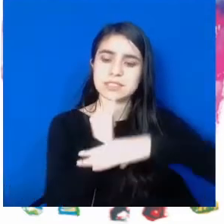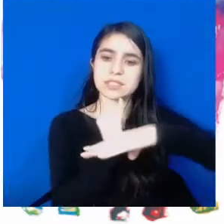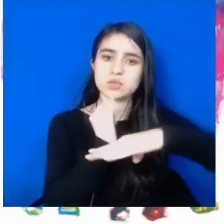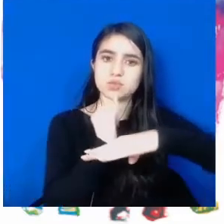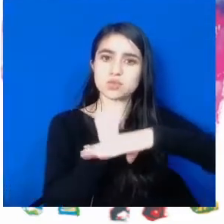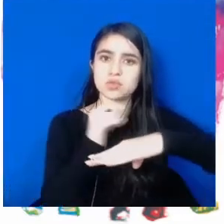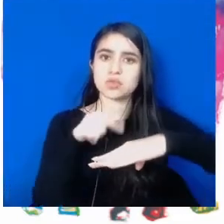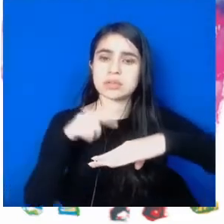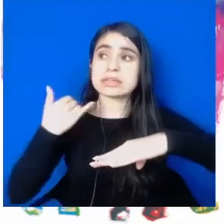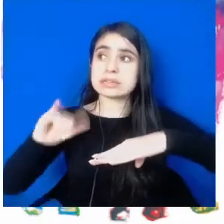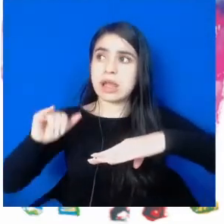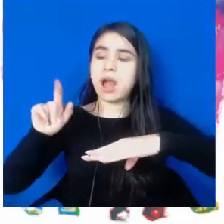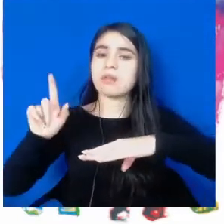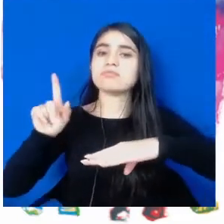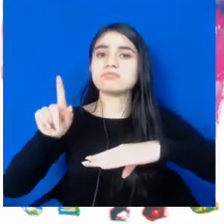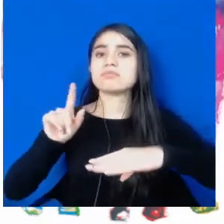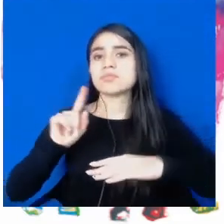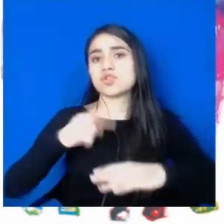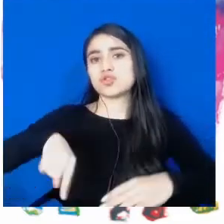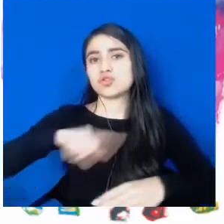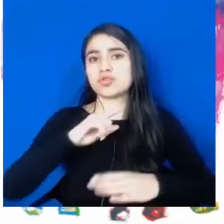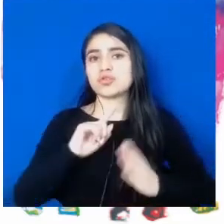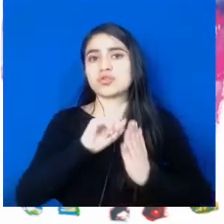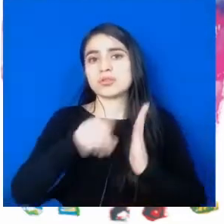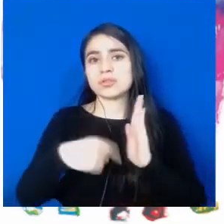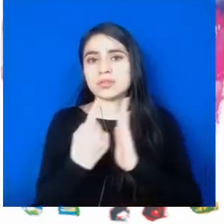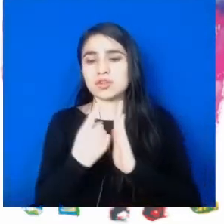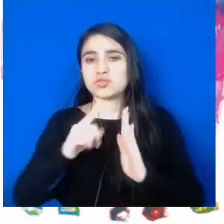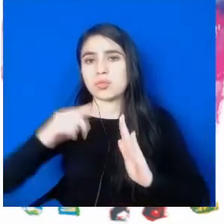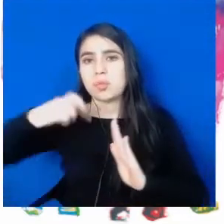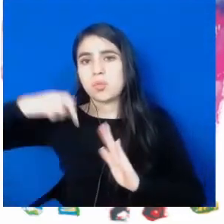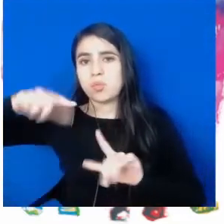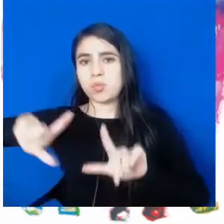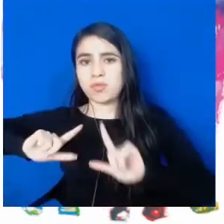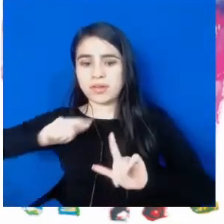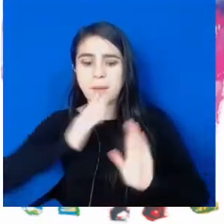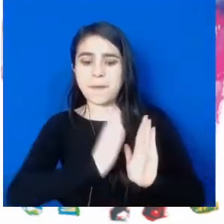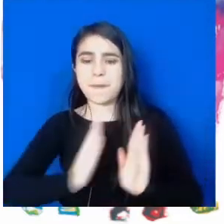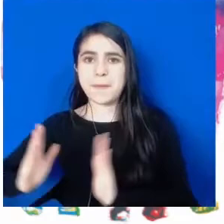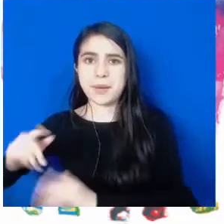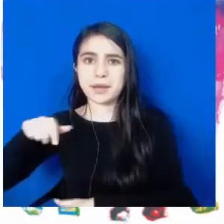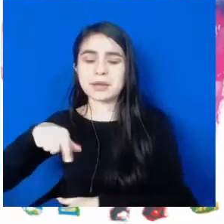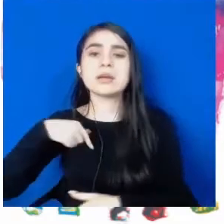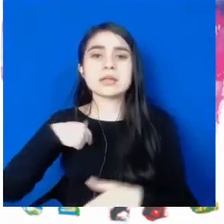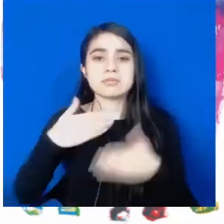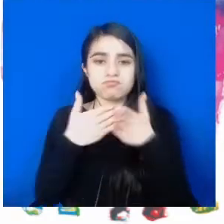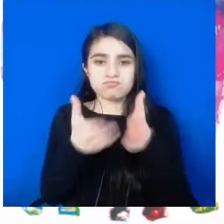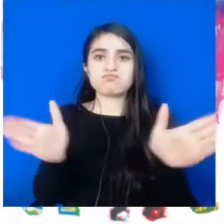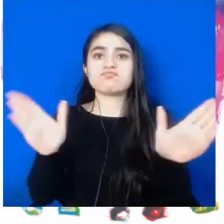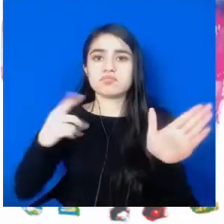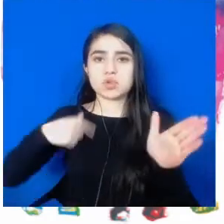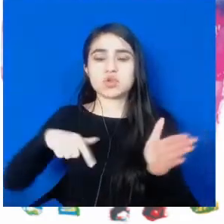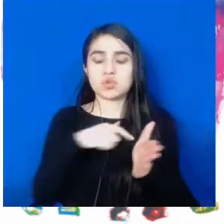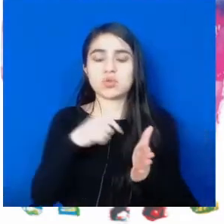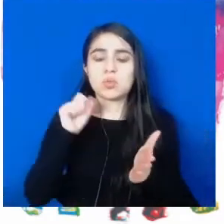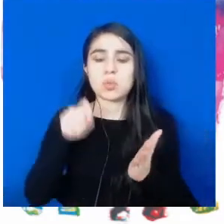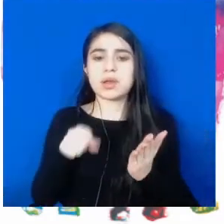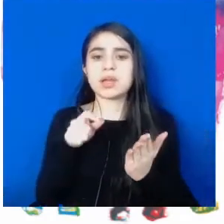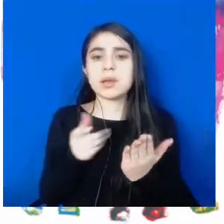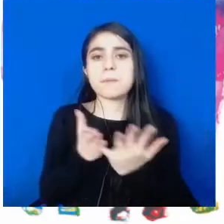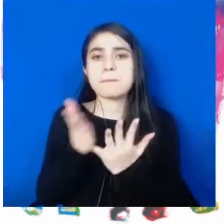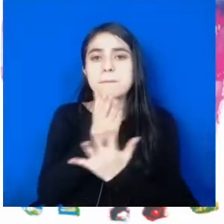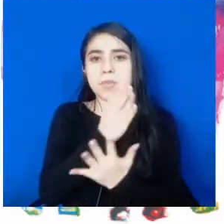ser redefinida por ciclos propedéuticos, lo que nos ha permitido ampliar en ocho